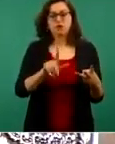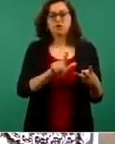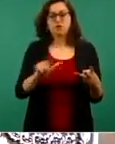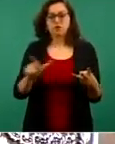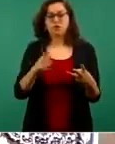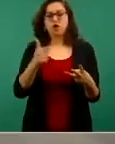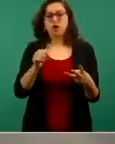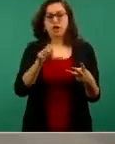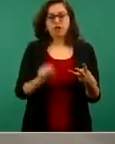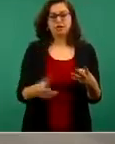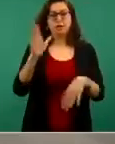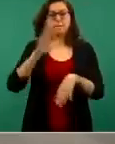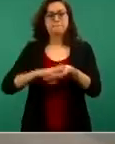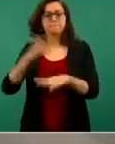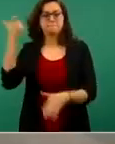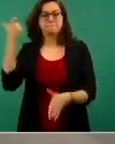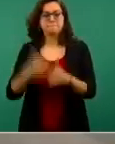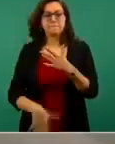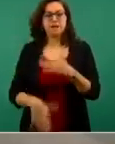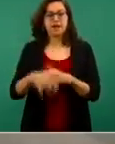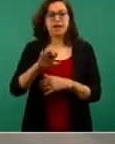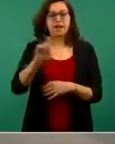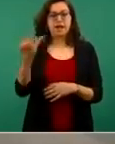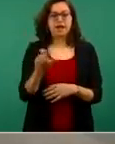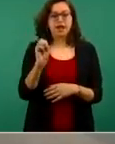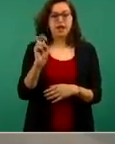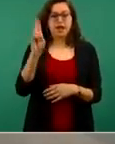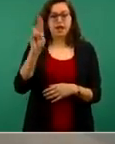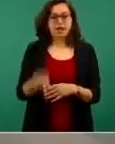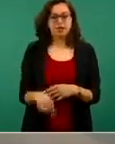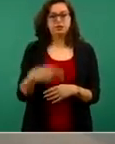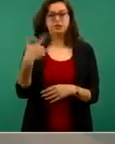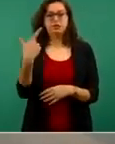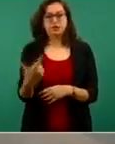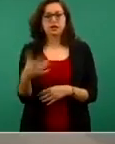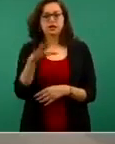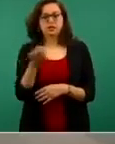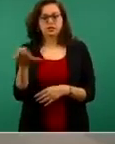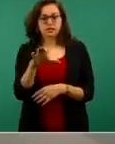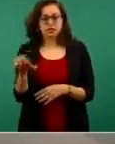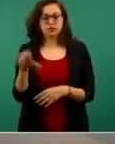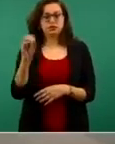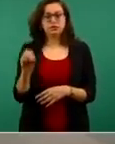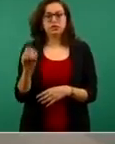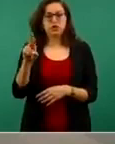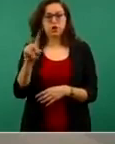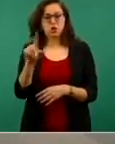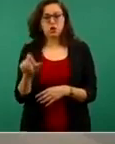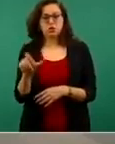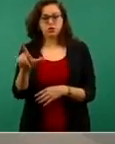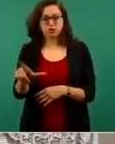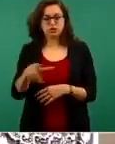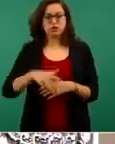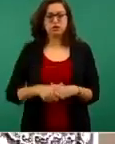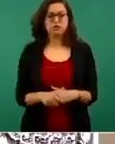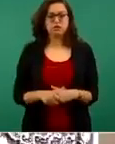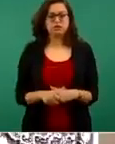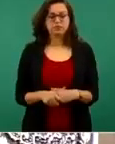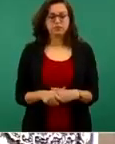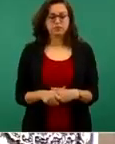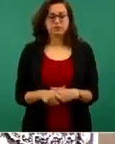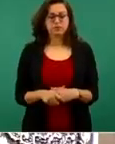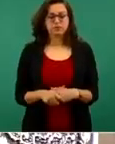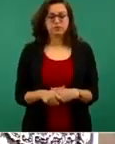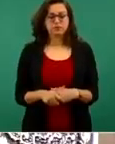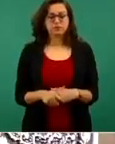ExxonMobil, G500 y Orsan. Con corte al día 25 de